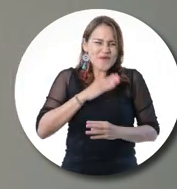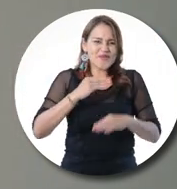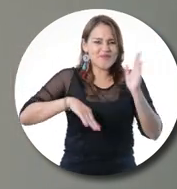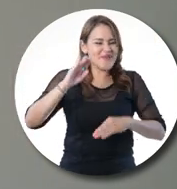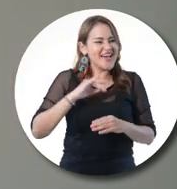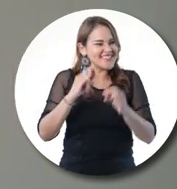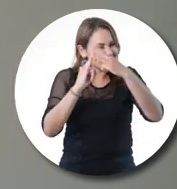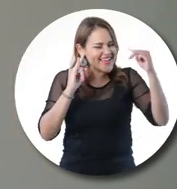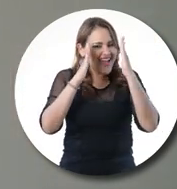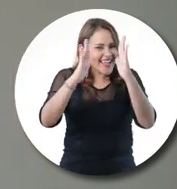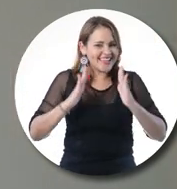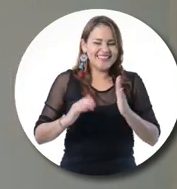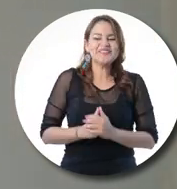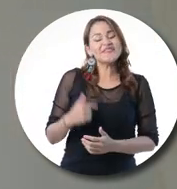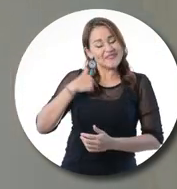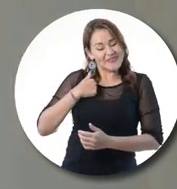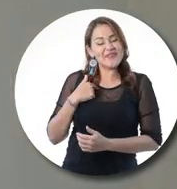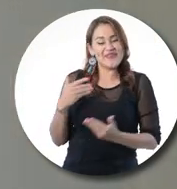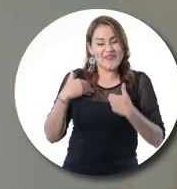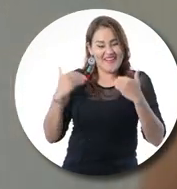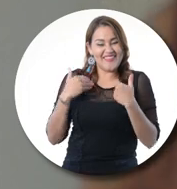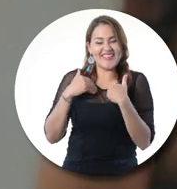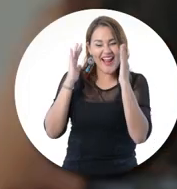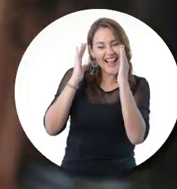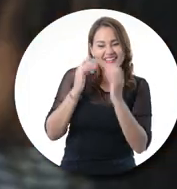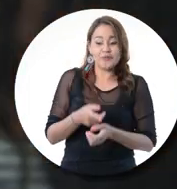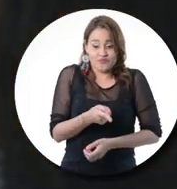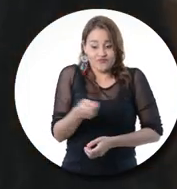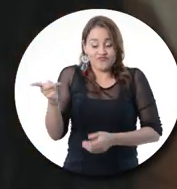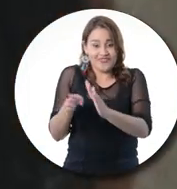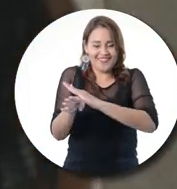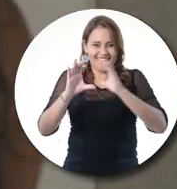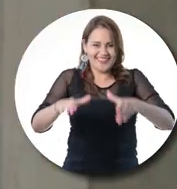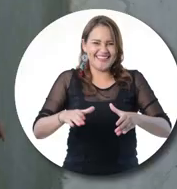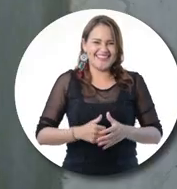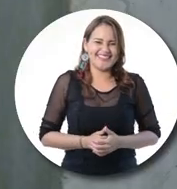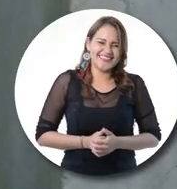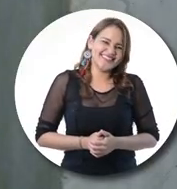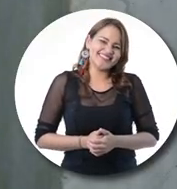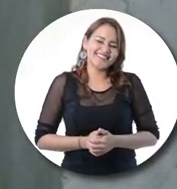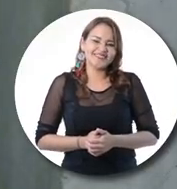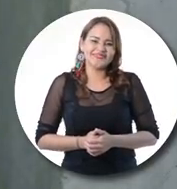preocupe tanto por nosotros Fue un placer conversar contigo Felipe, ahora entra, te toca clase en este salón